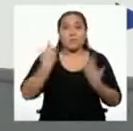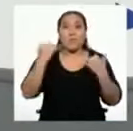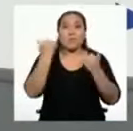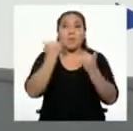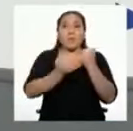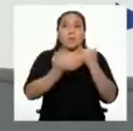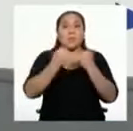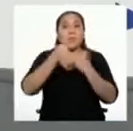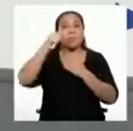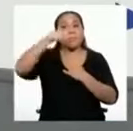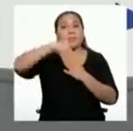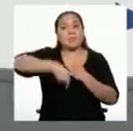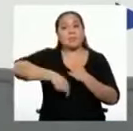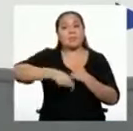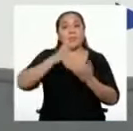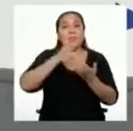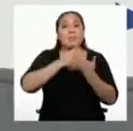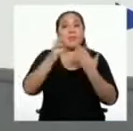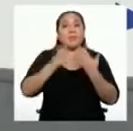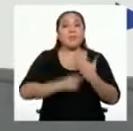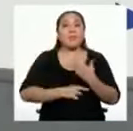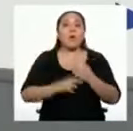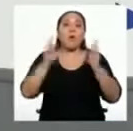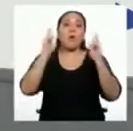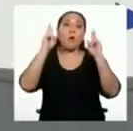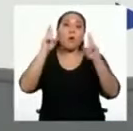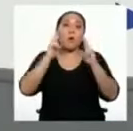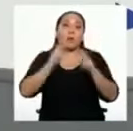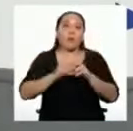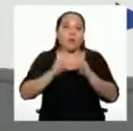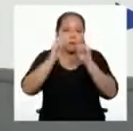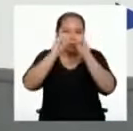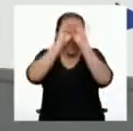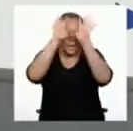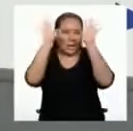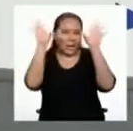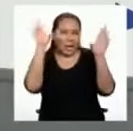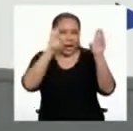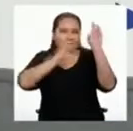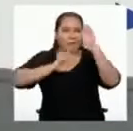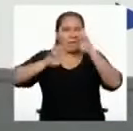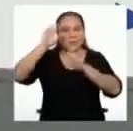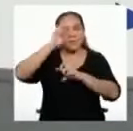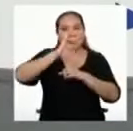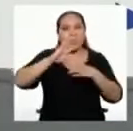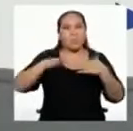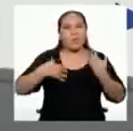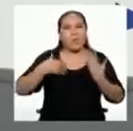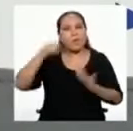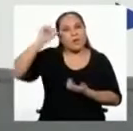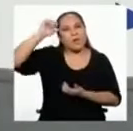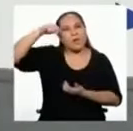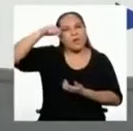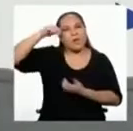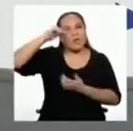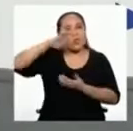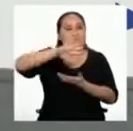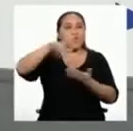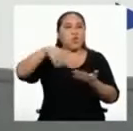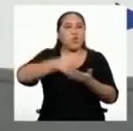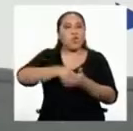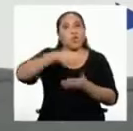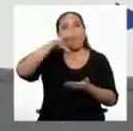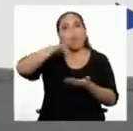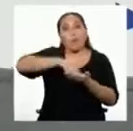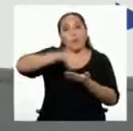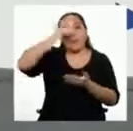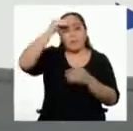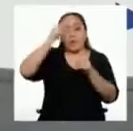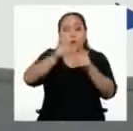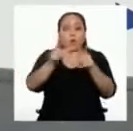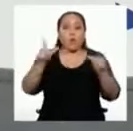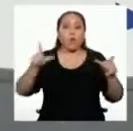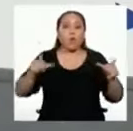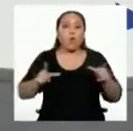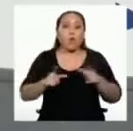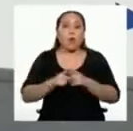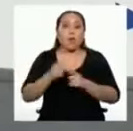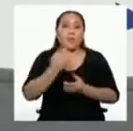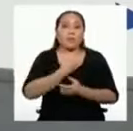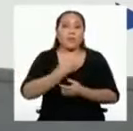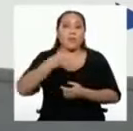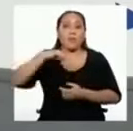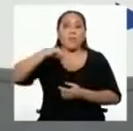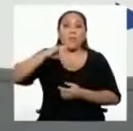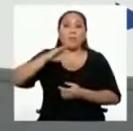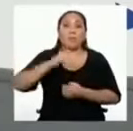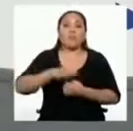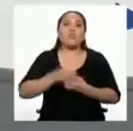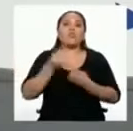llegado al final del programa de hoy y esperamos que hayan aclarado sus dudas y hayan podido reforzar todo lo que aprendimos sobre los espacios públicos y